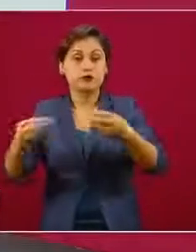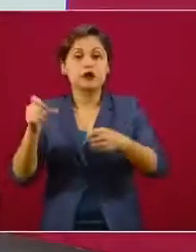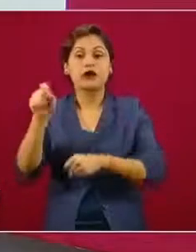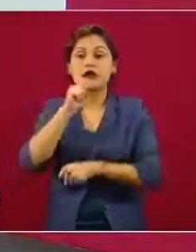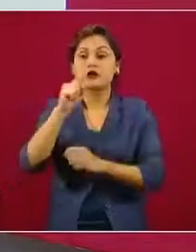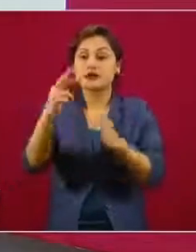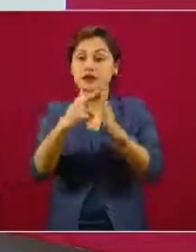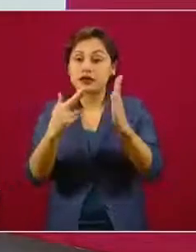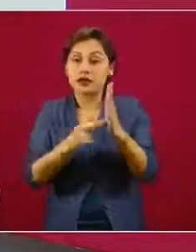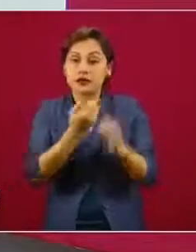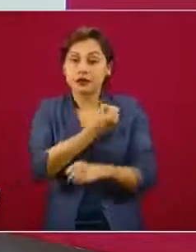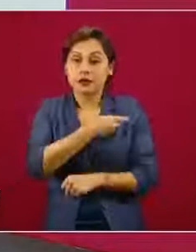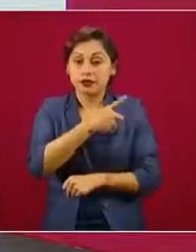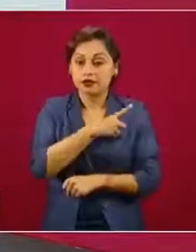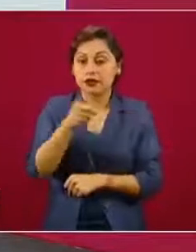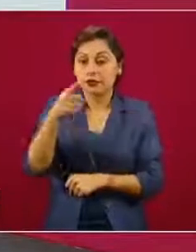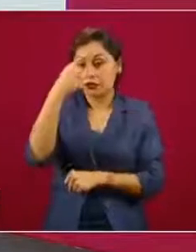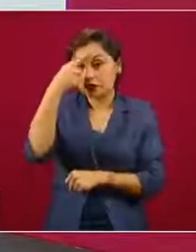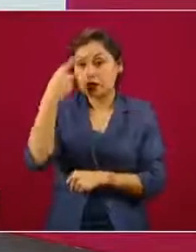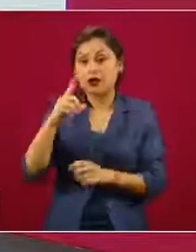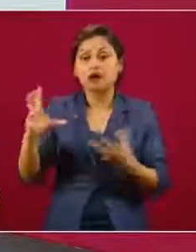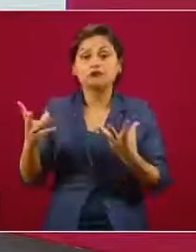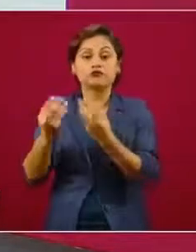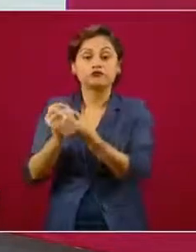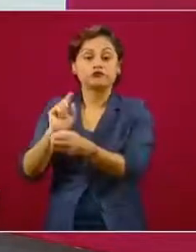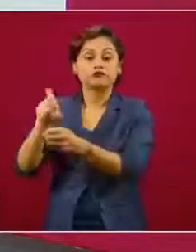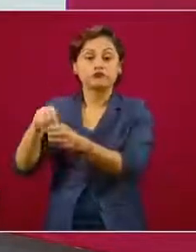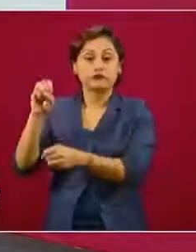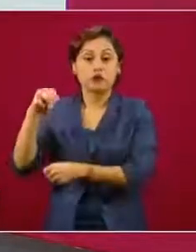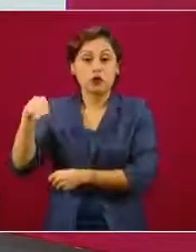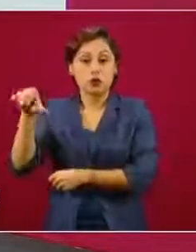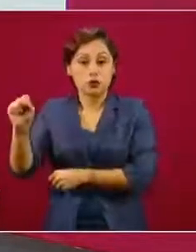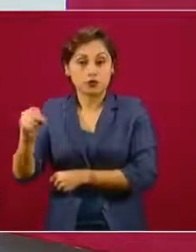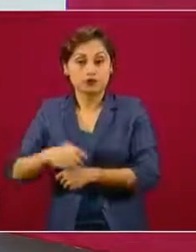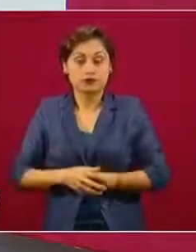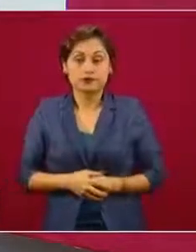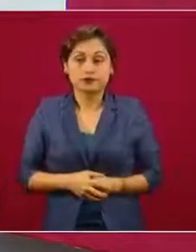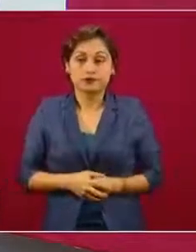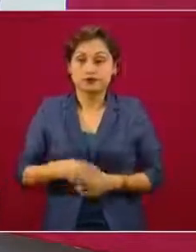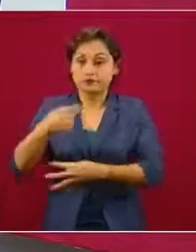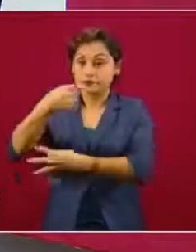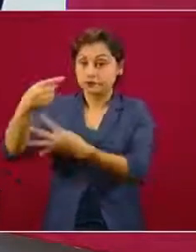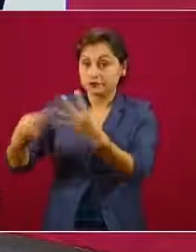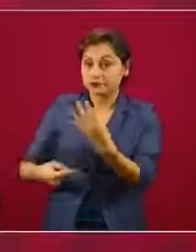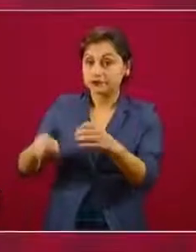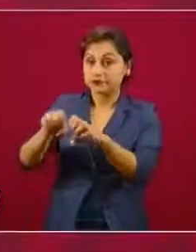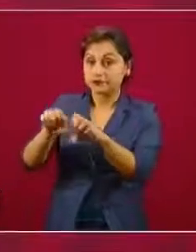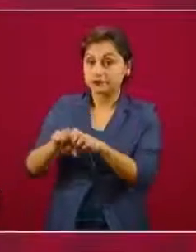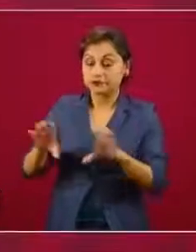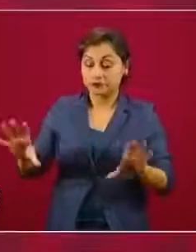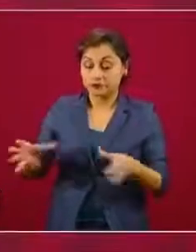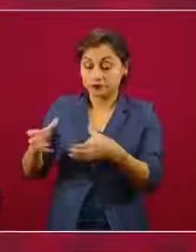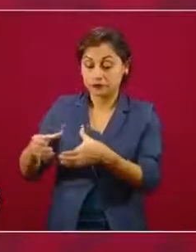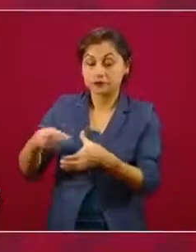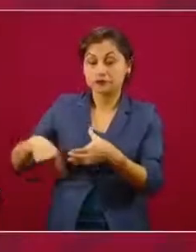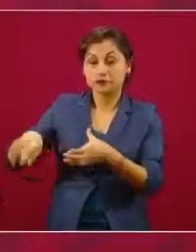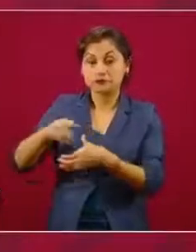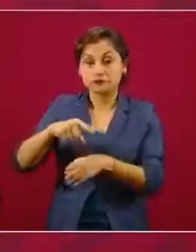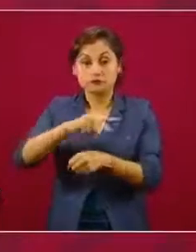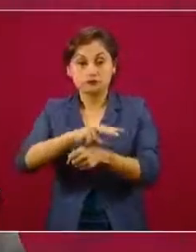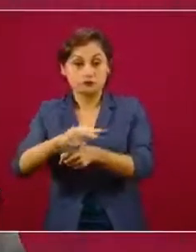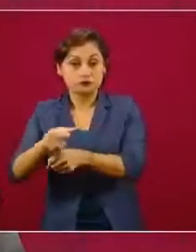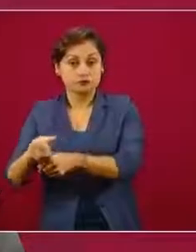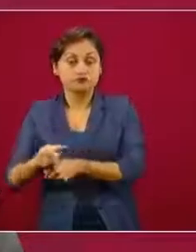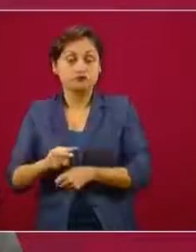sanitario internacional por parte de la Organización Mundial de la Salud. Esto es el sano retorno a las actividades económicas y es un